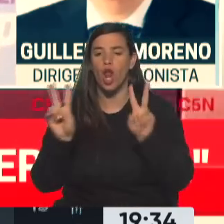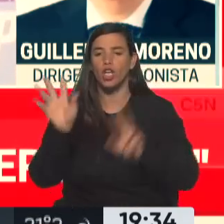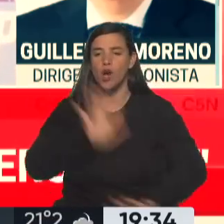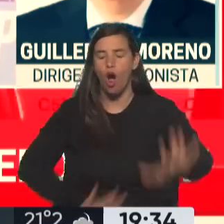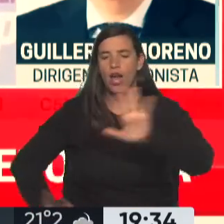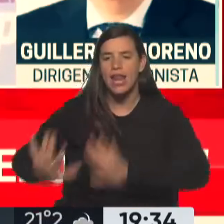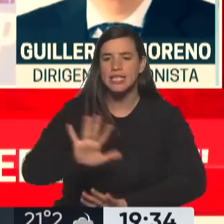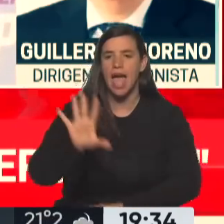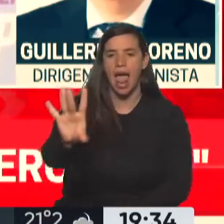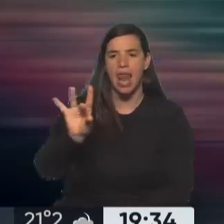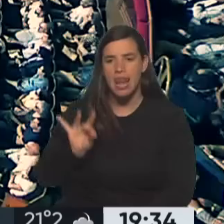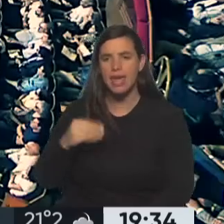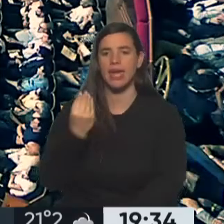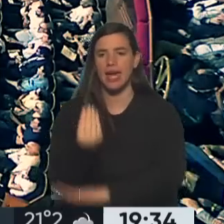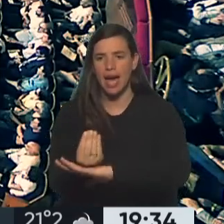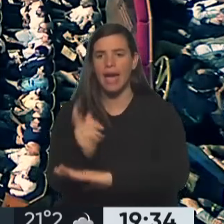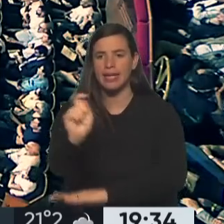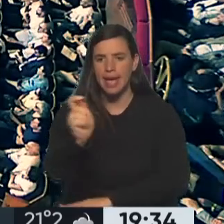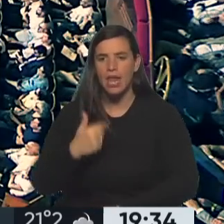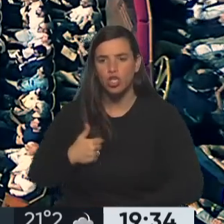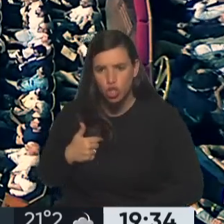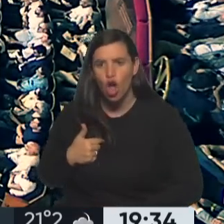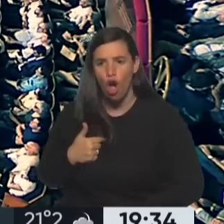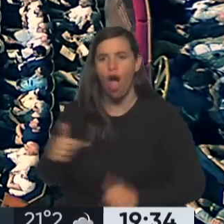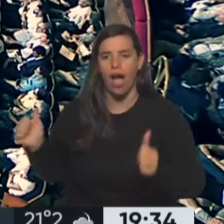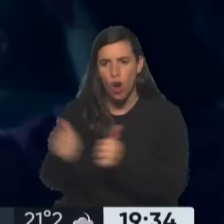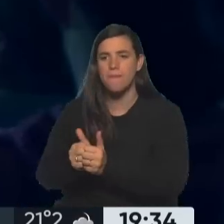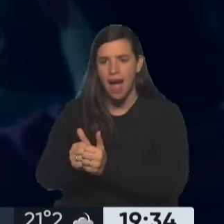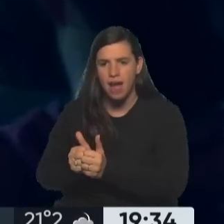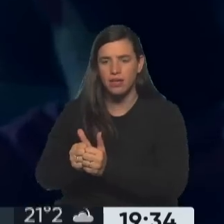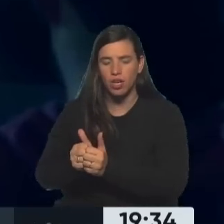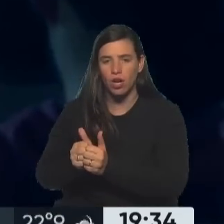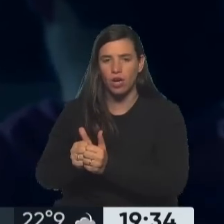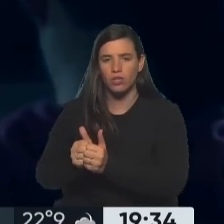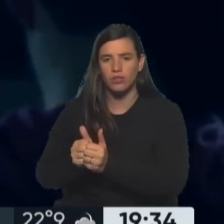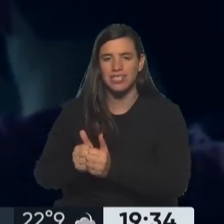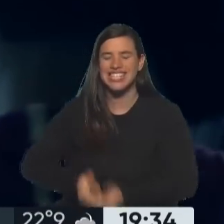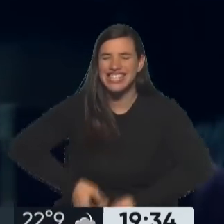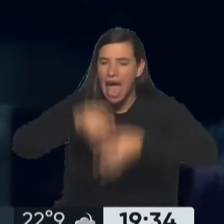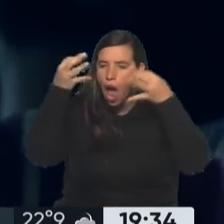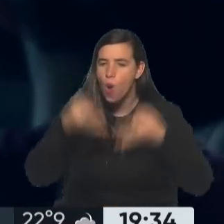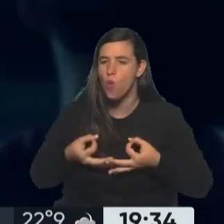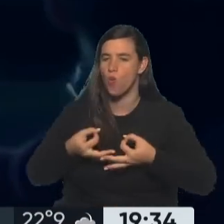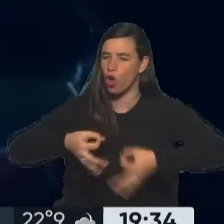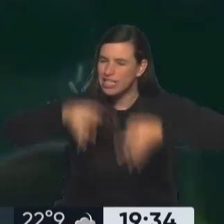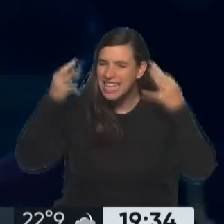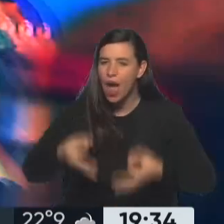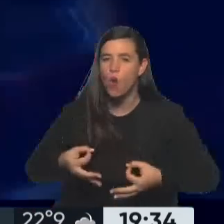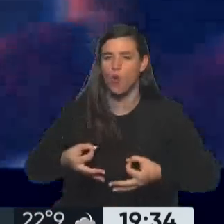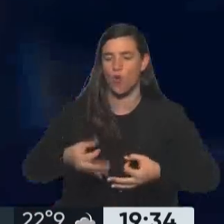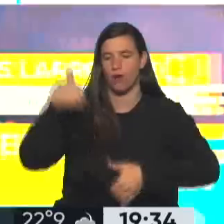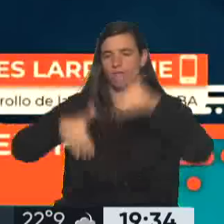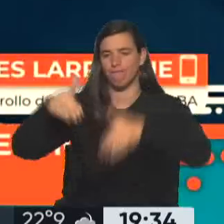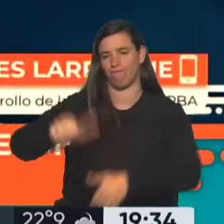elijan la candidatura y yo los voy a acompañar, te aseguro que vamos a ganar la